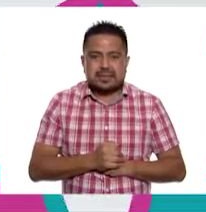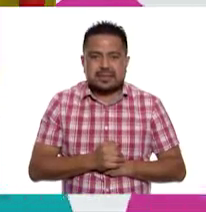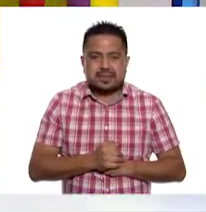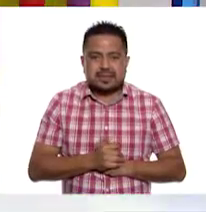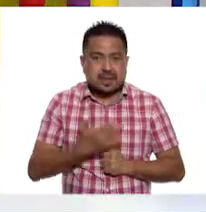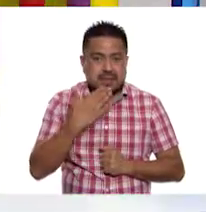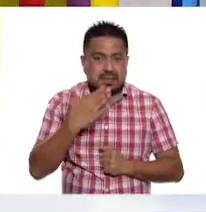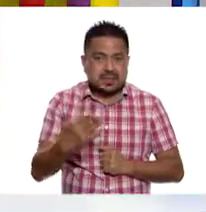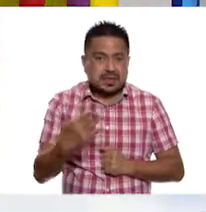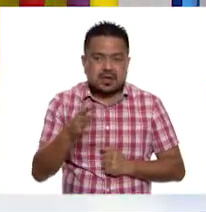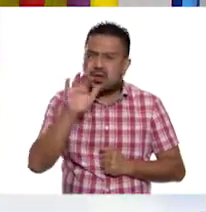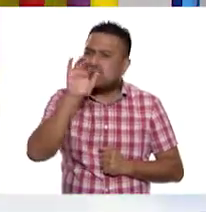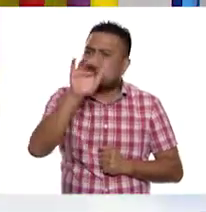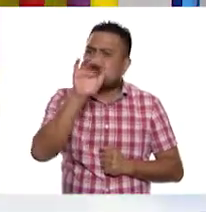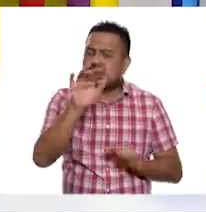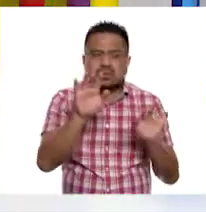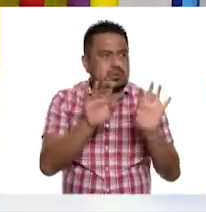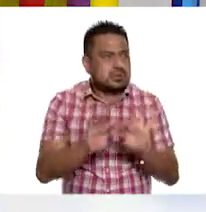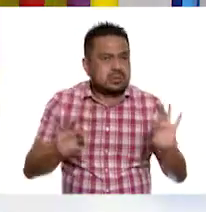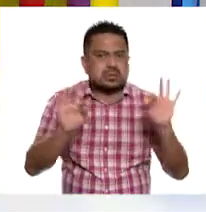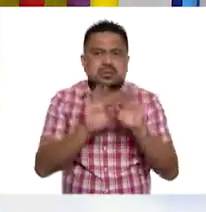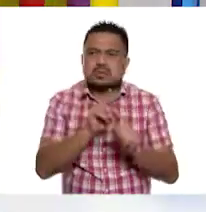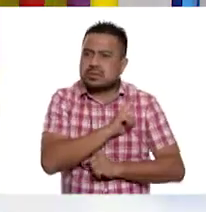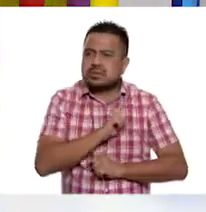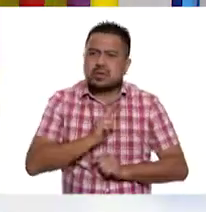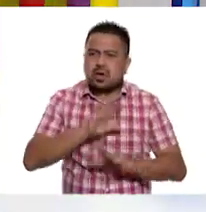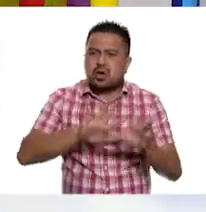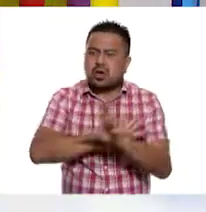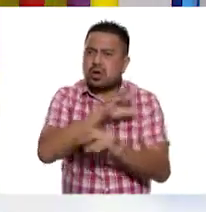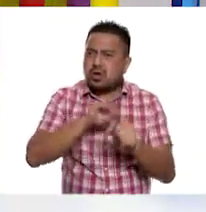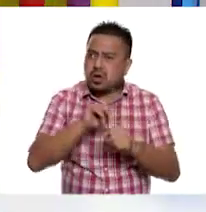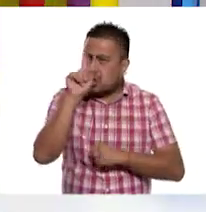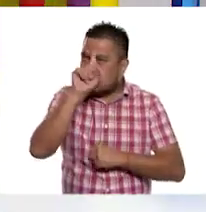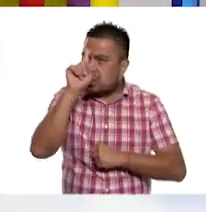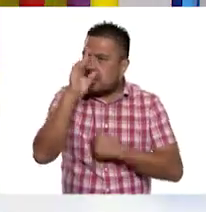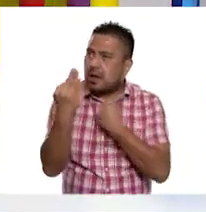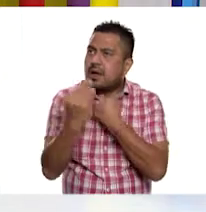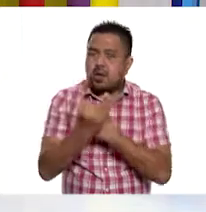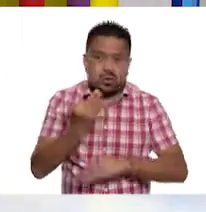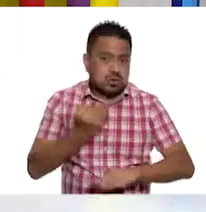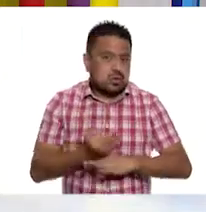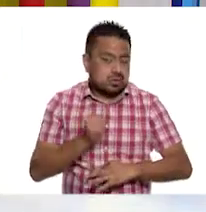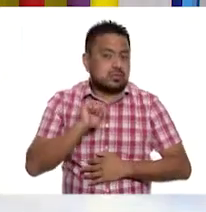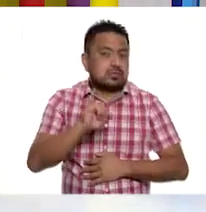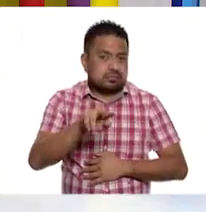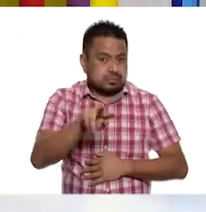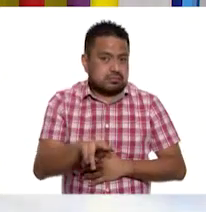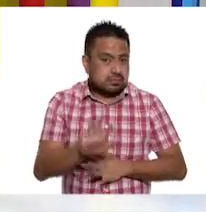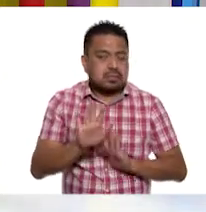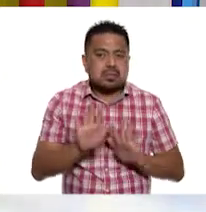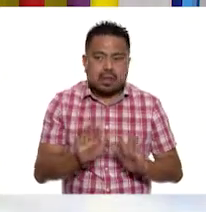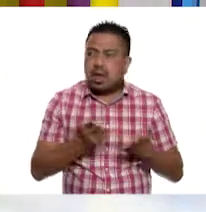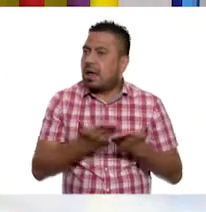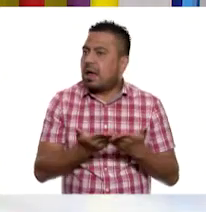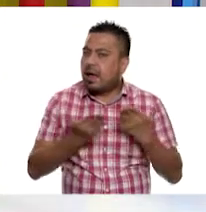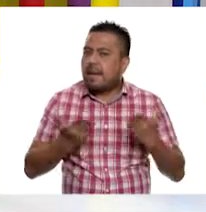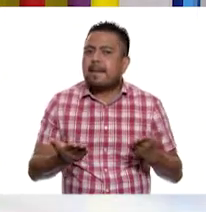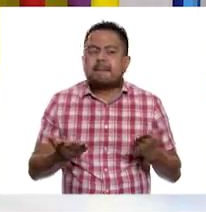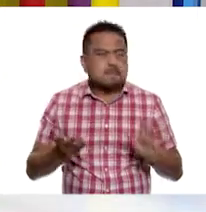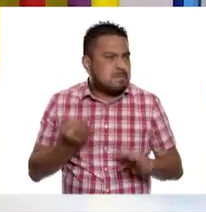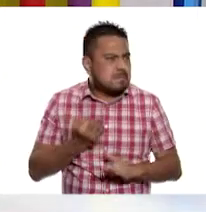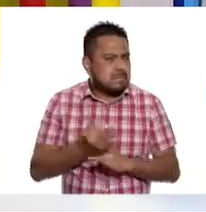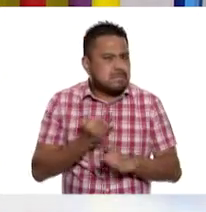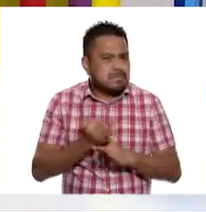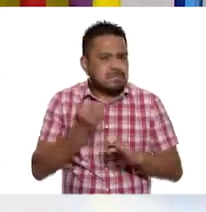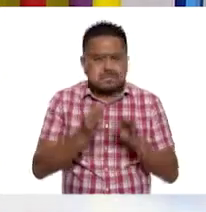Muy bien. Oigan, qué importante es seguir con todas estas recomendaciones, ¿verdad? Perfecto. Pues entonces, no se diga